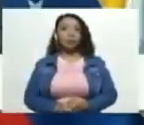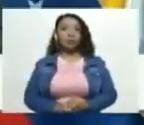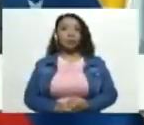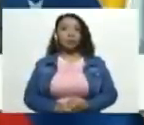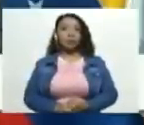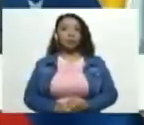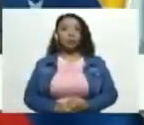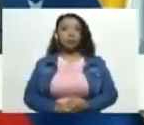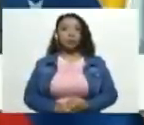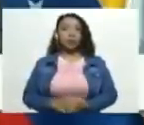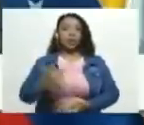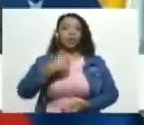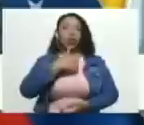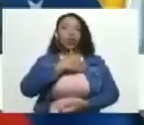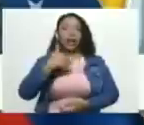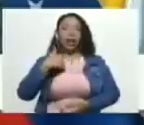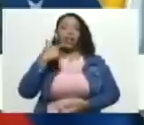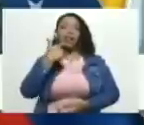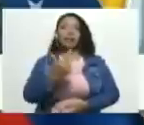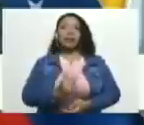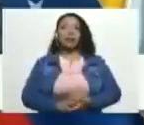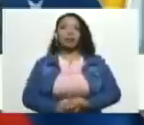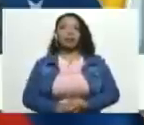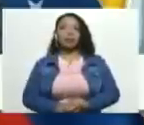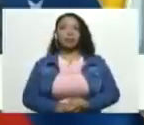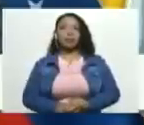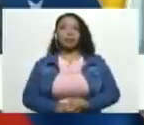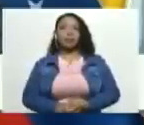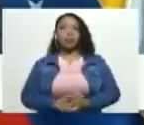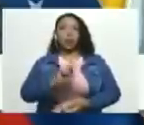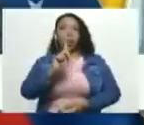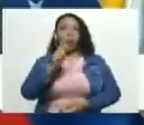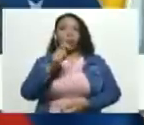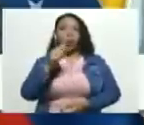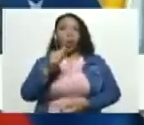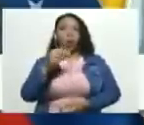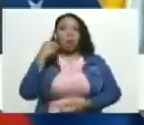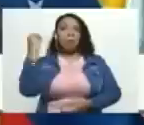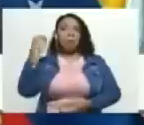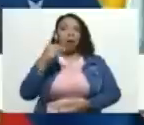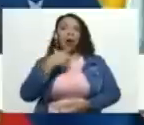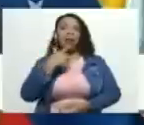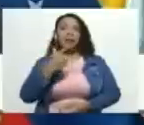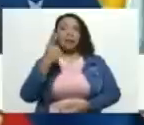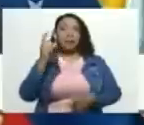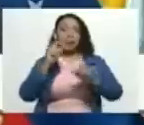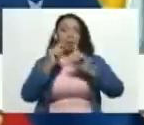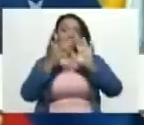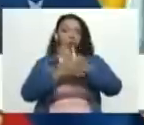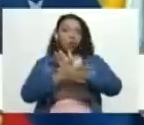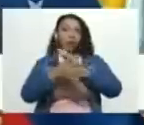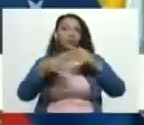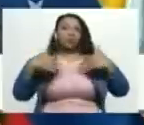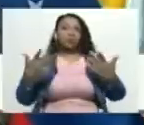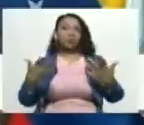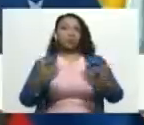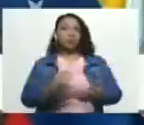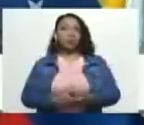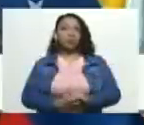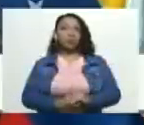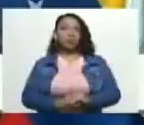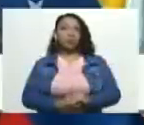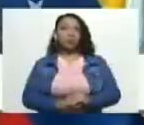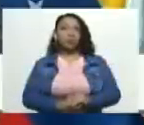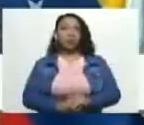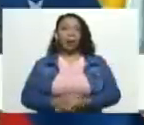Quiero destacar, un poco para hacer memoria, que el